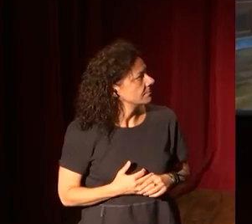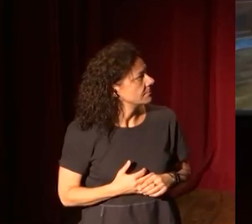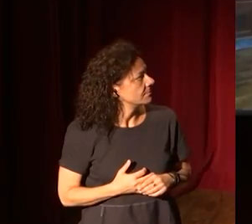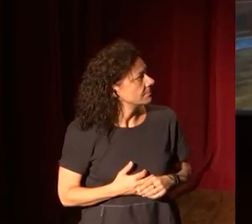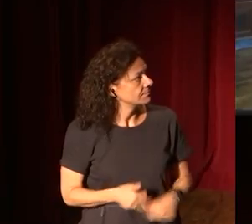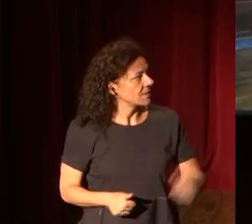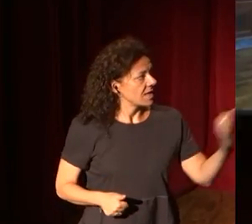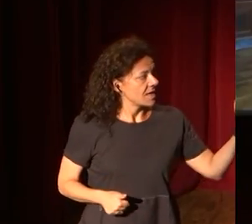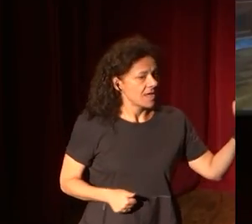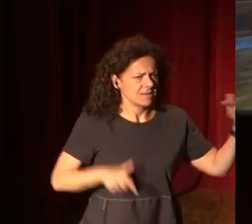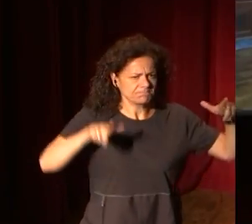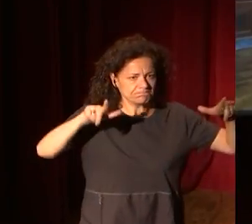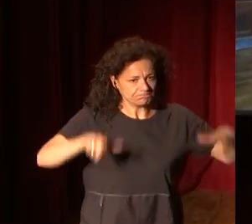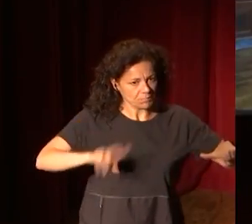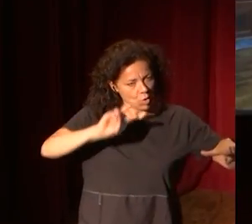Esta es la Free Collection,